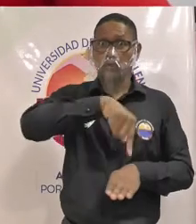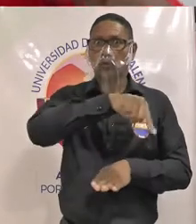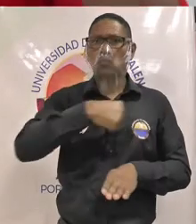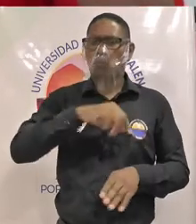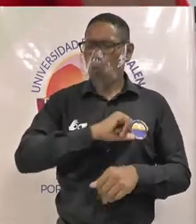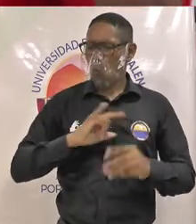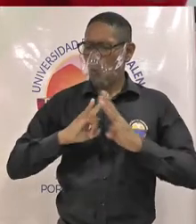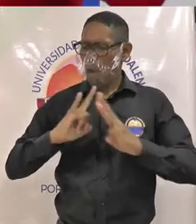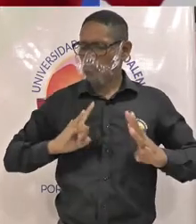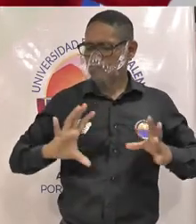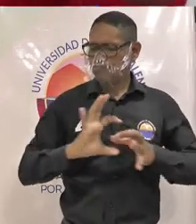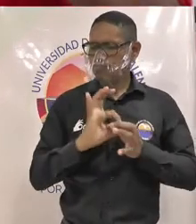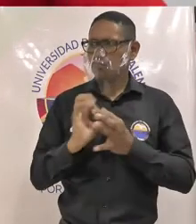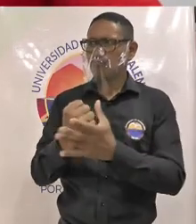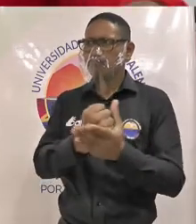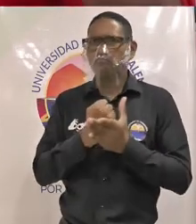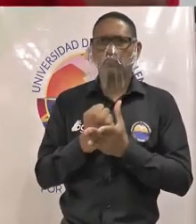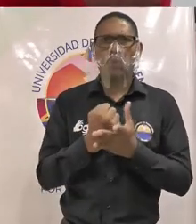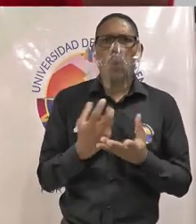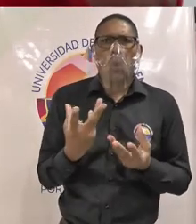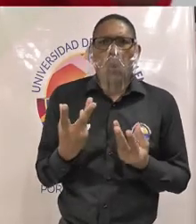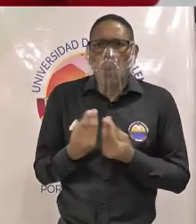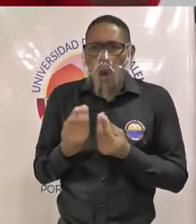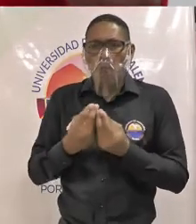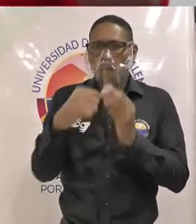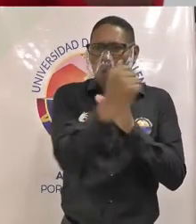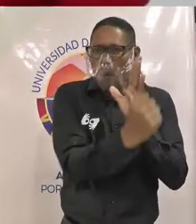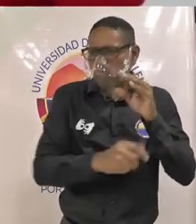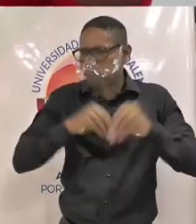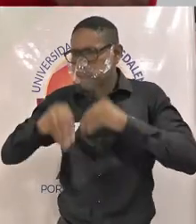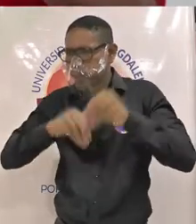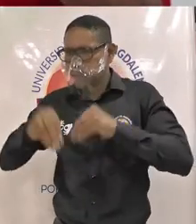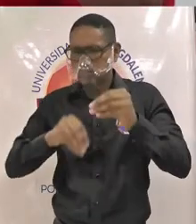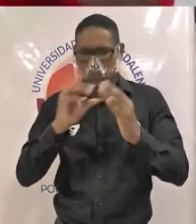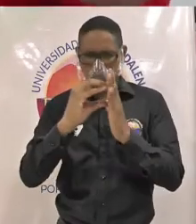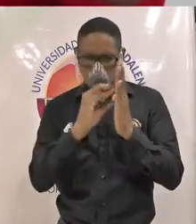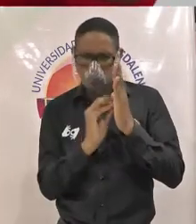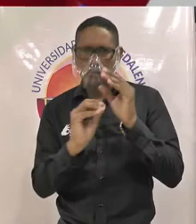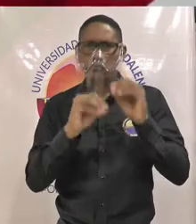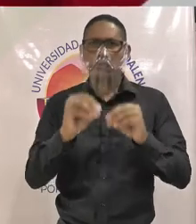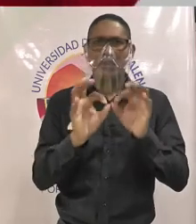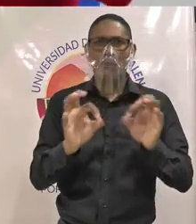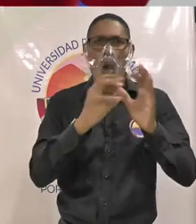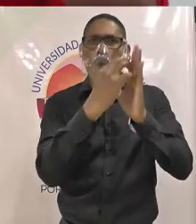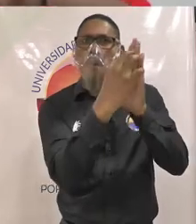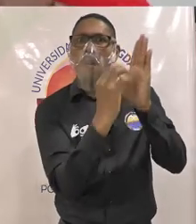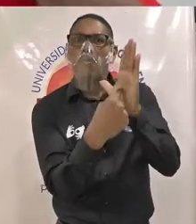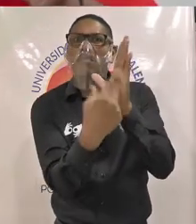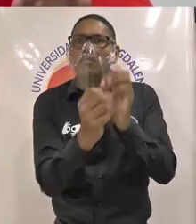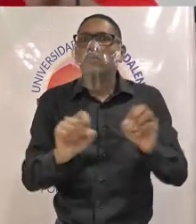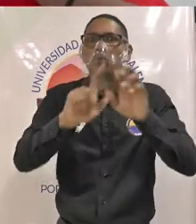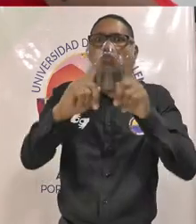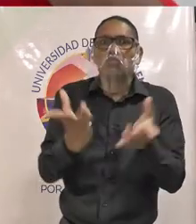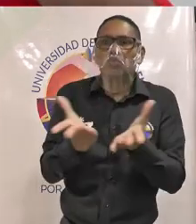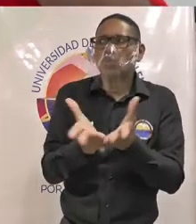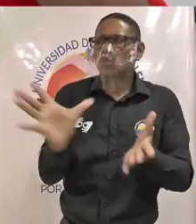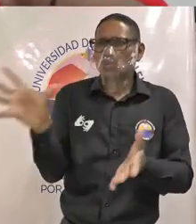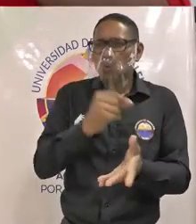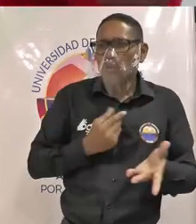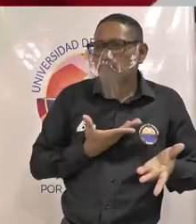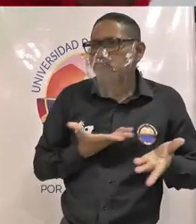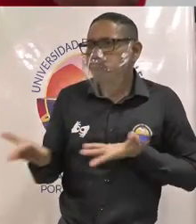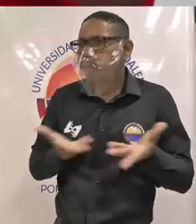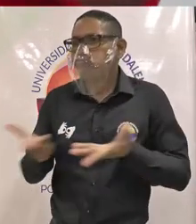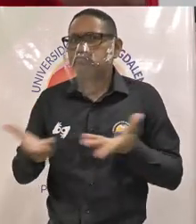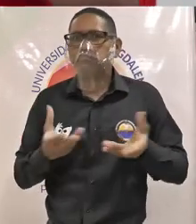universidad y el grupo de programación para poder organizar esta aplicación donde se busque colaborar a todos los estudiantes de la Universidad del Magdalena